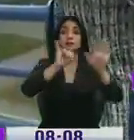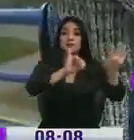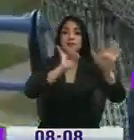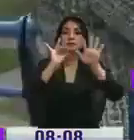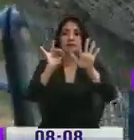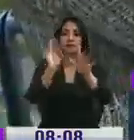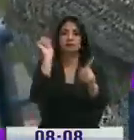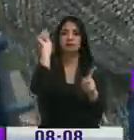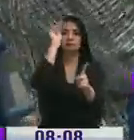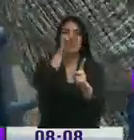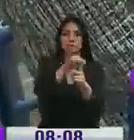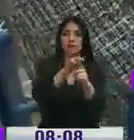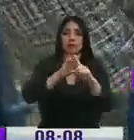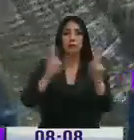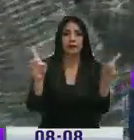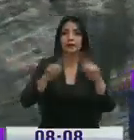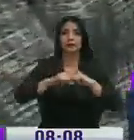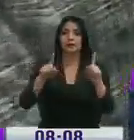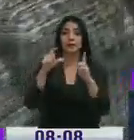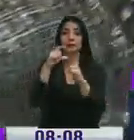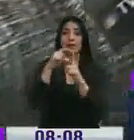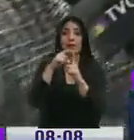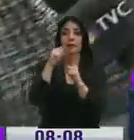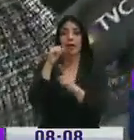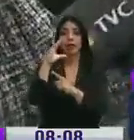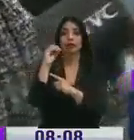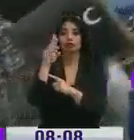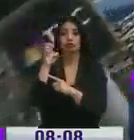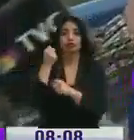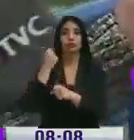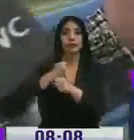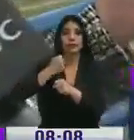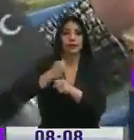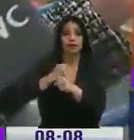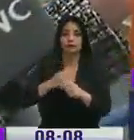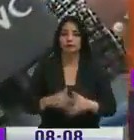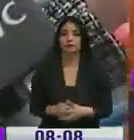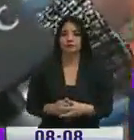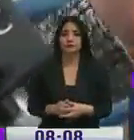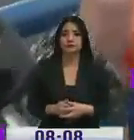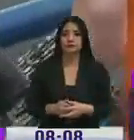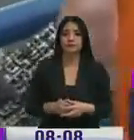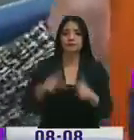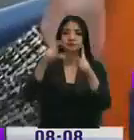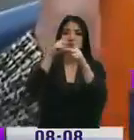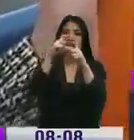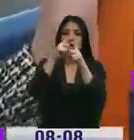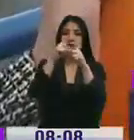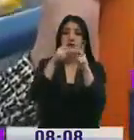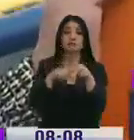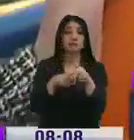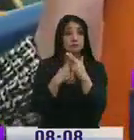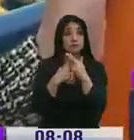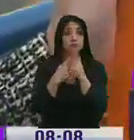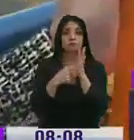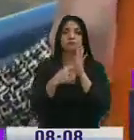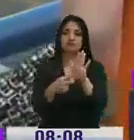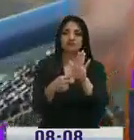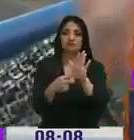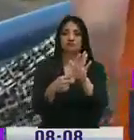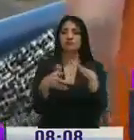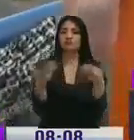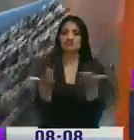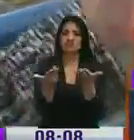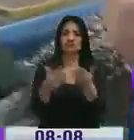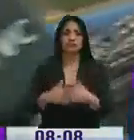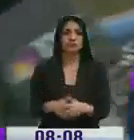Lo único que varía es el uso de la palabra acoso-trabajo. De nuevo, lo que queremos es sentar un ejemplo a través de